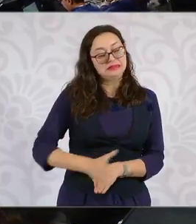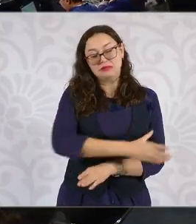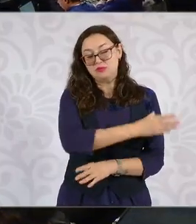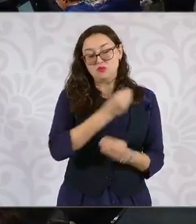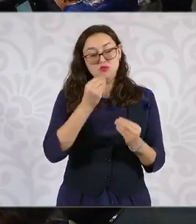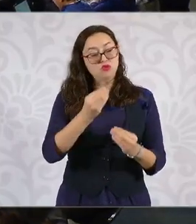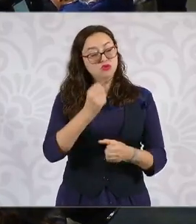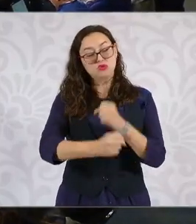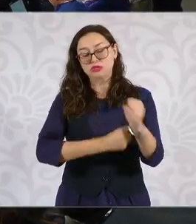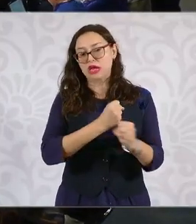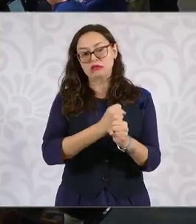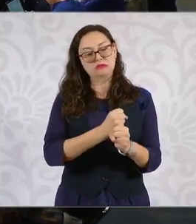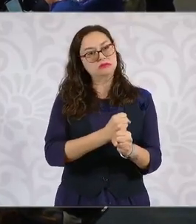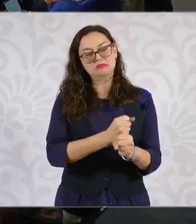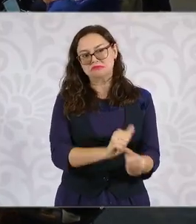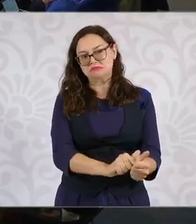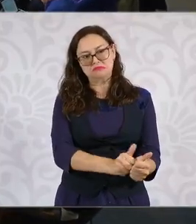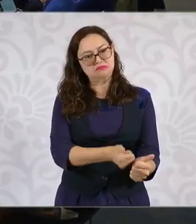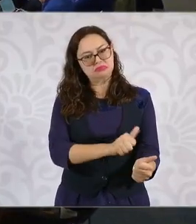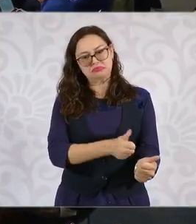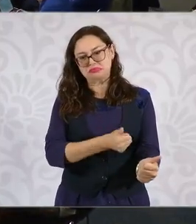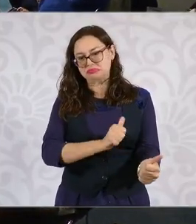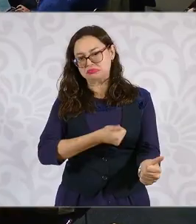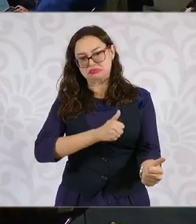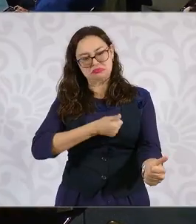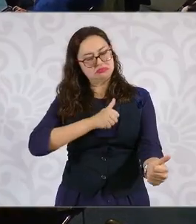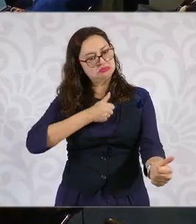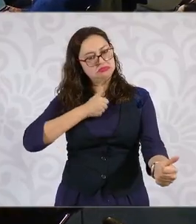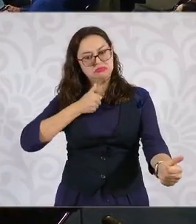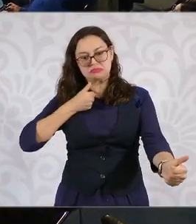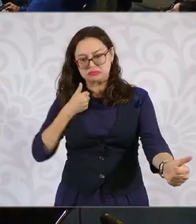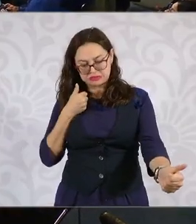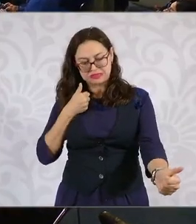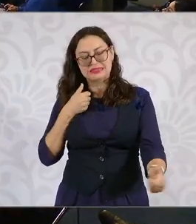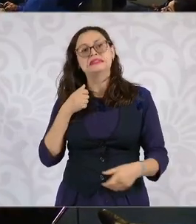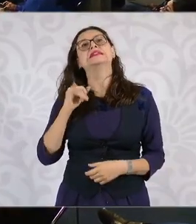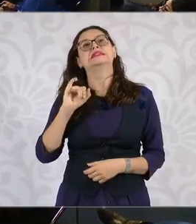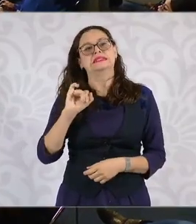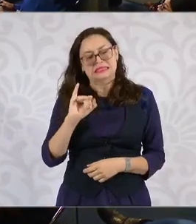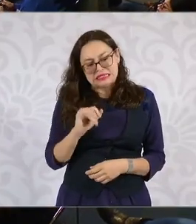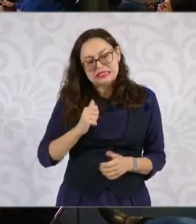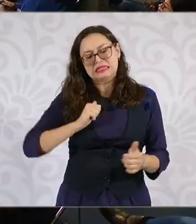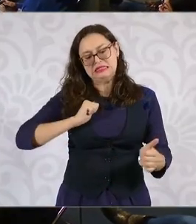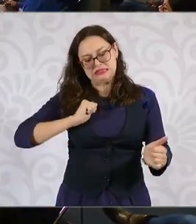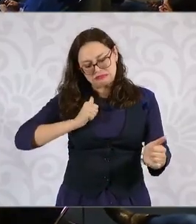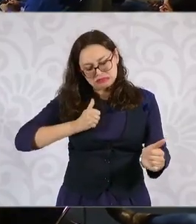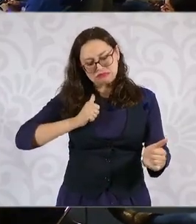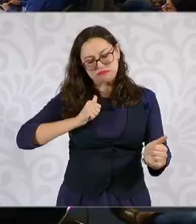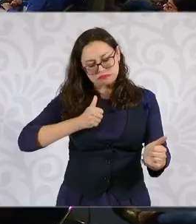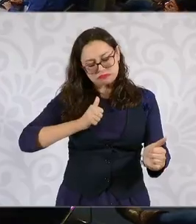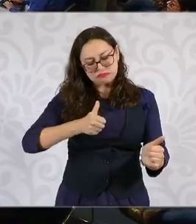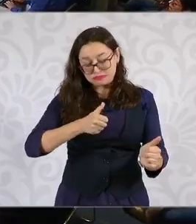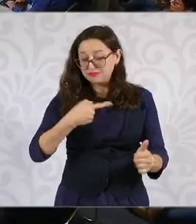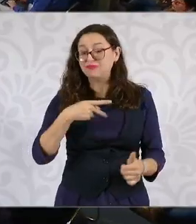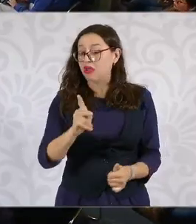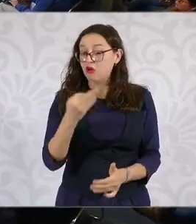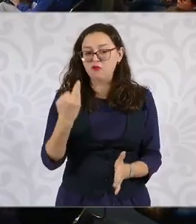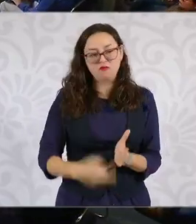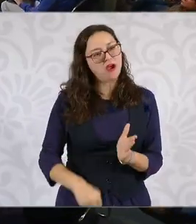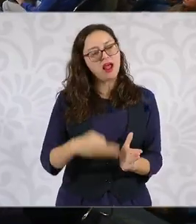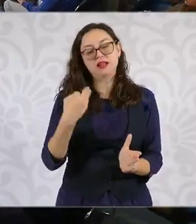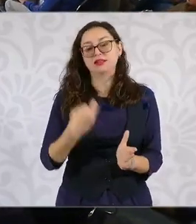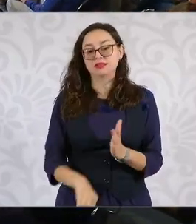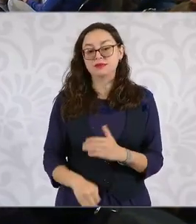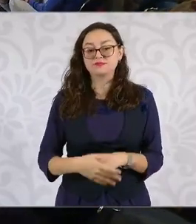que hay muchos temas que todavía evidentemente faltan. Uno de ellos es una realidad